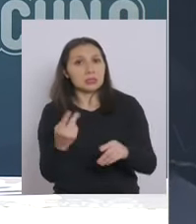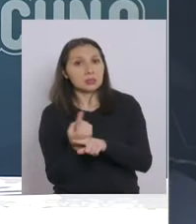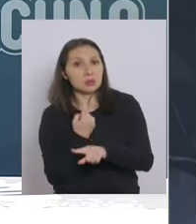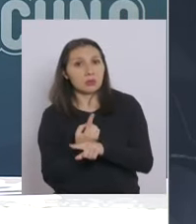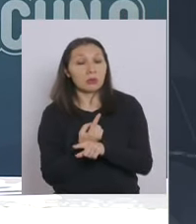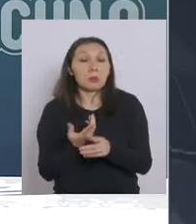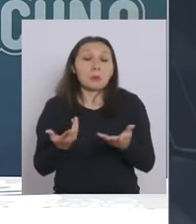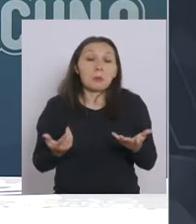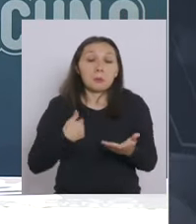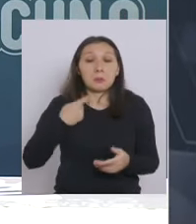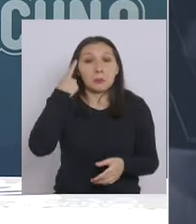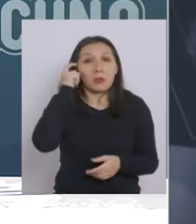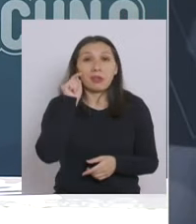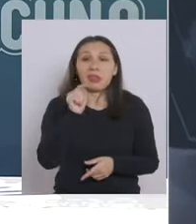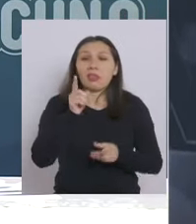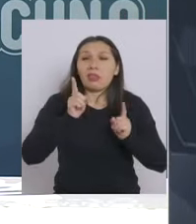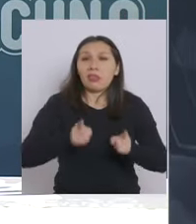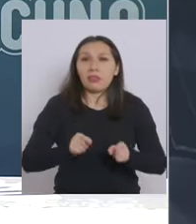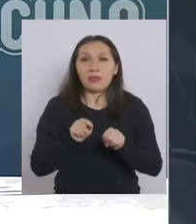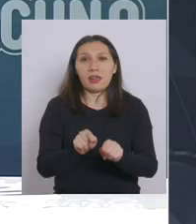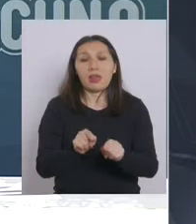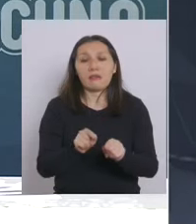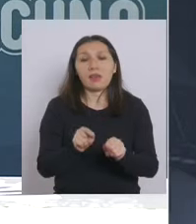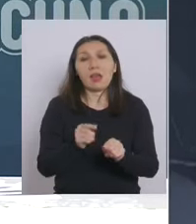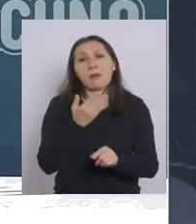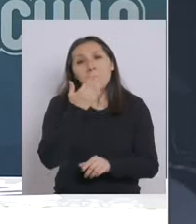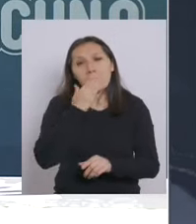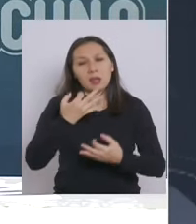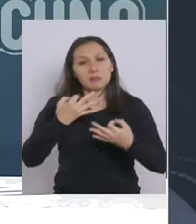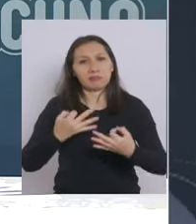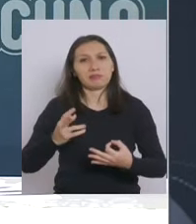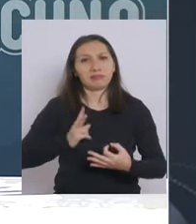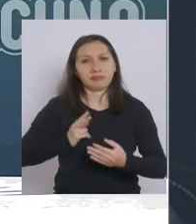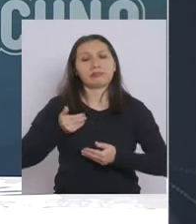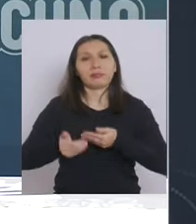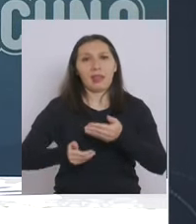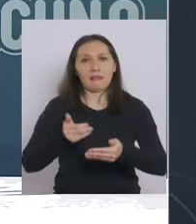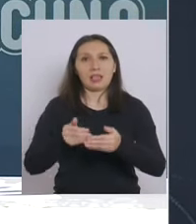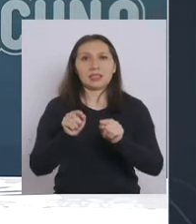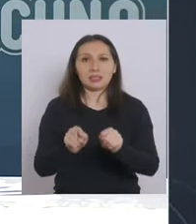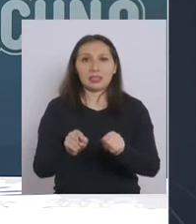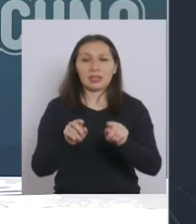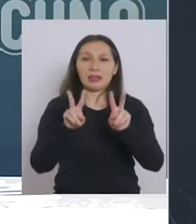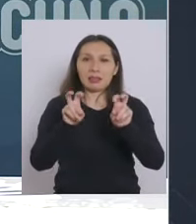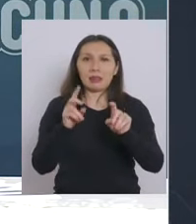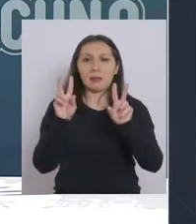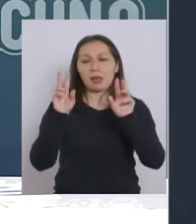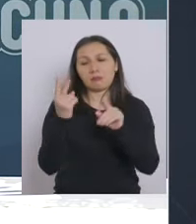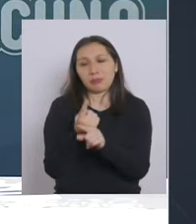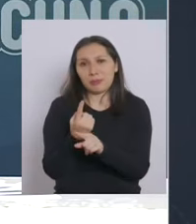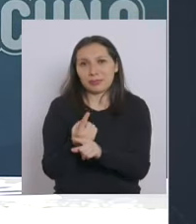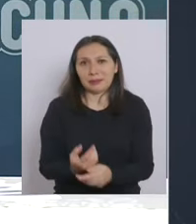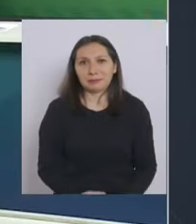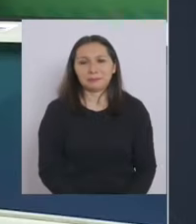diálogo y yo creo que eso debería ser la forma más correcta de avanzar en esta materia